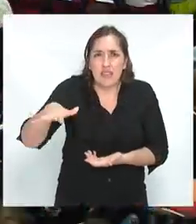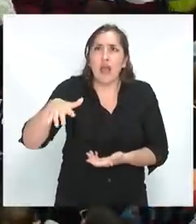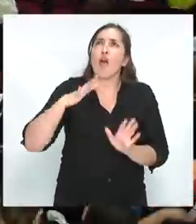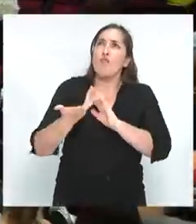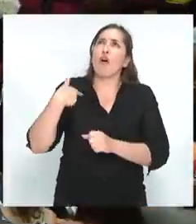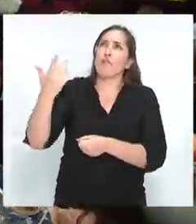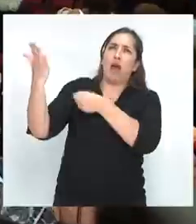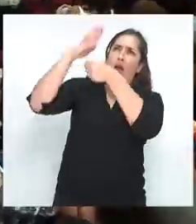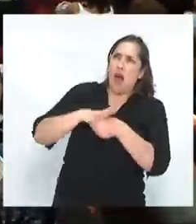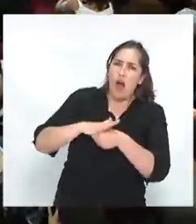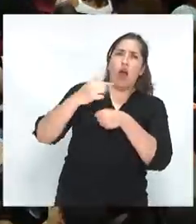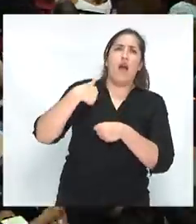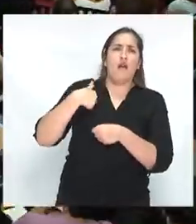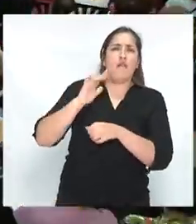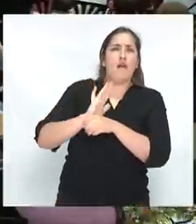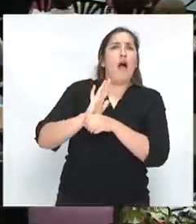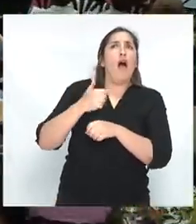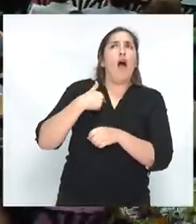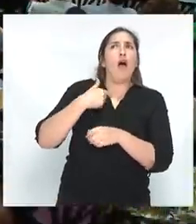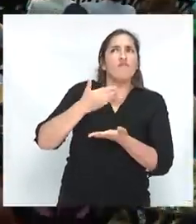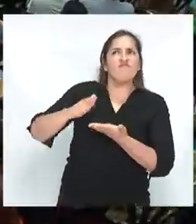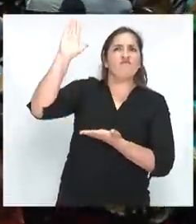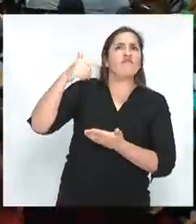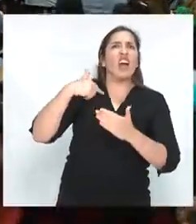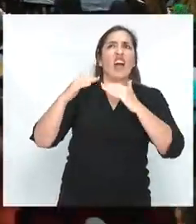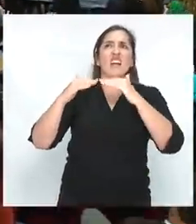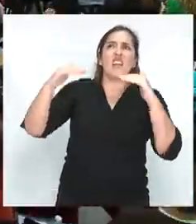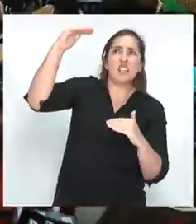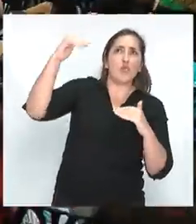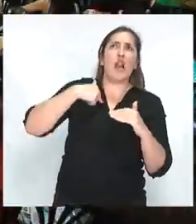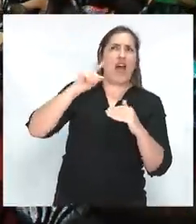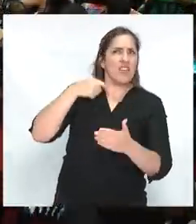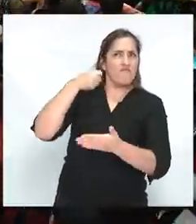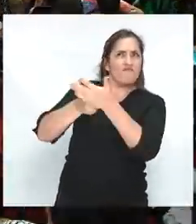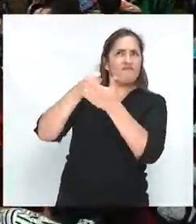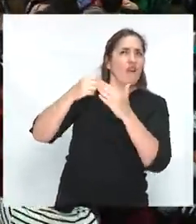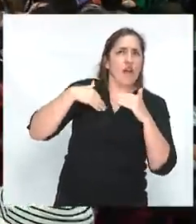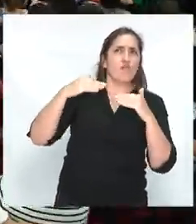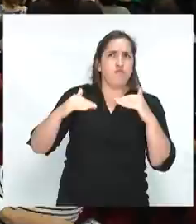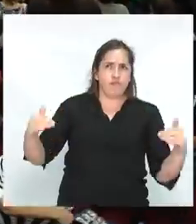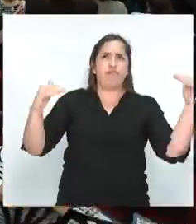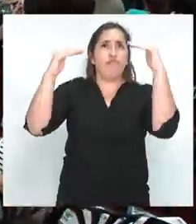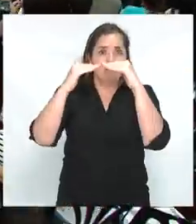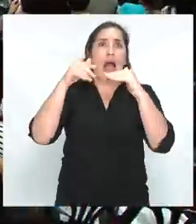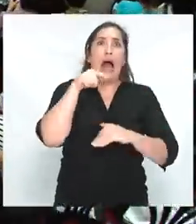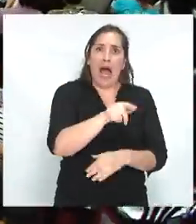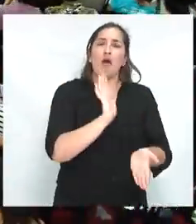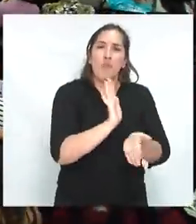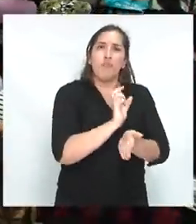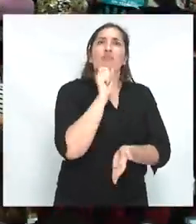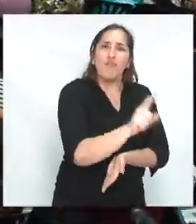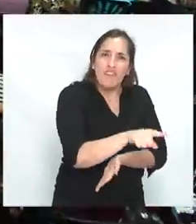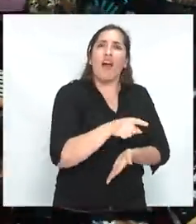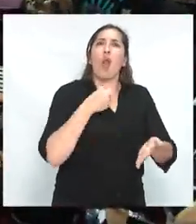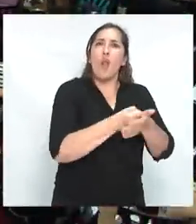dominaciones, injusticias, estoy del lado de la izquierda. Pero no solamente se llama izquierda a quienes